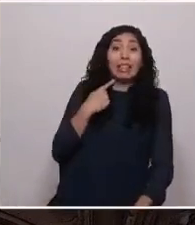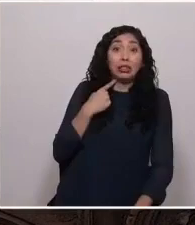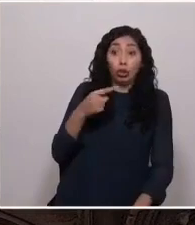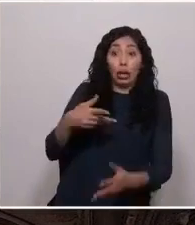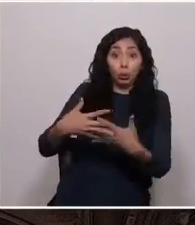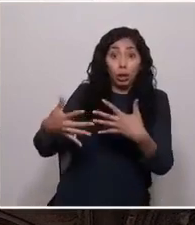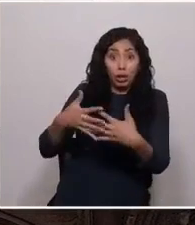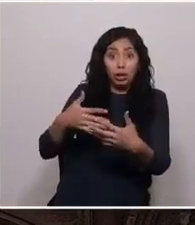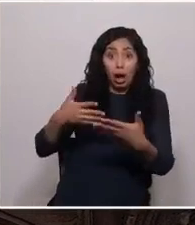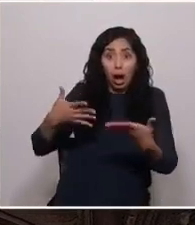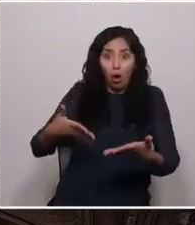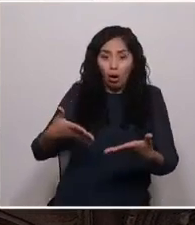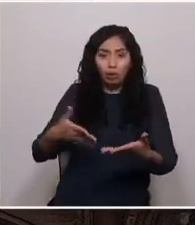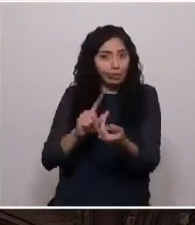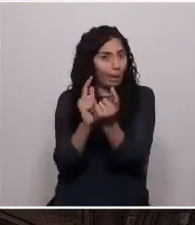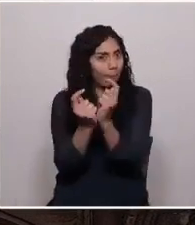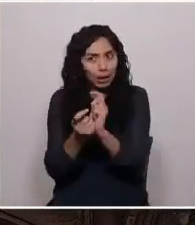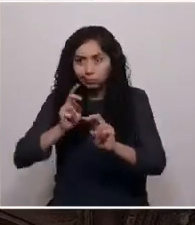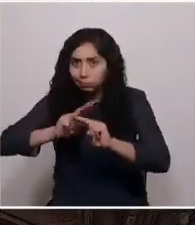futuro que devendrá.